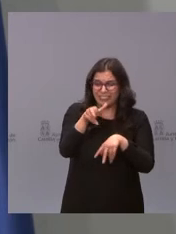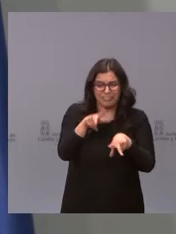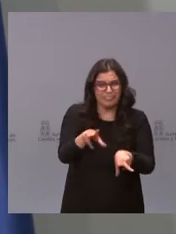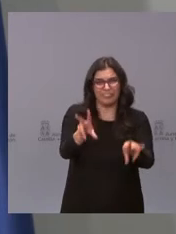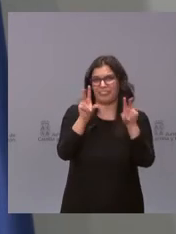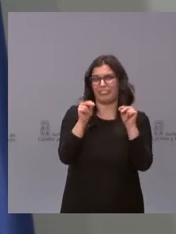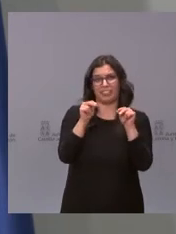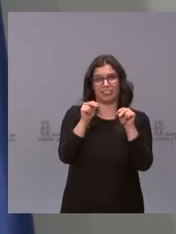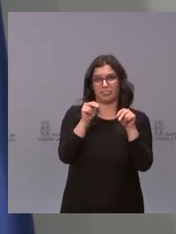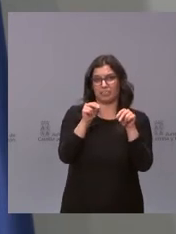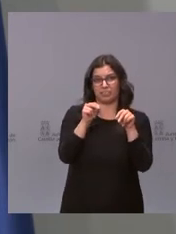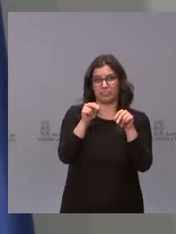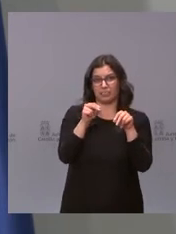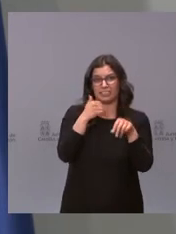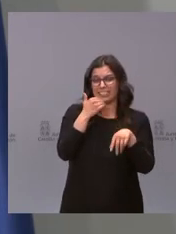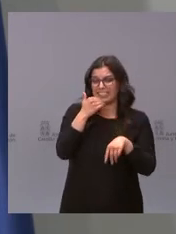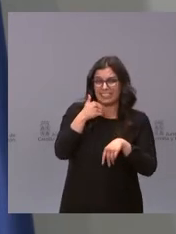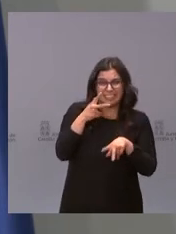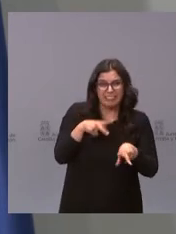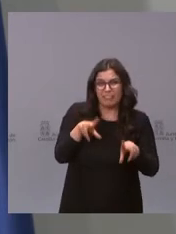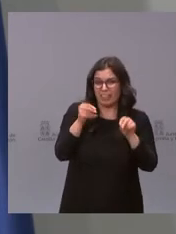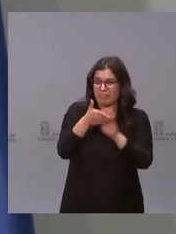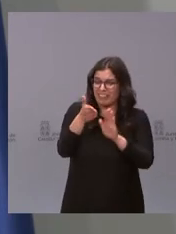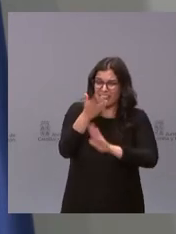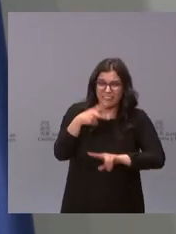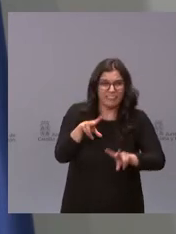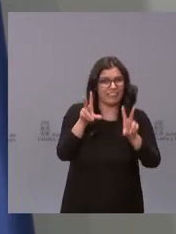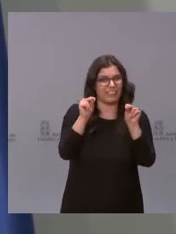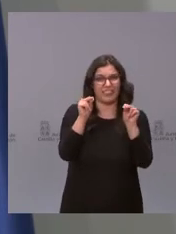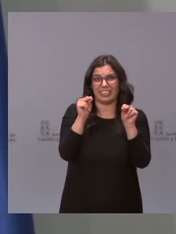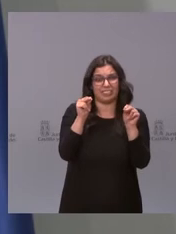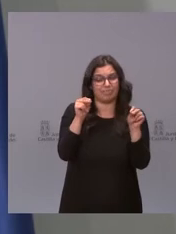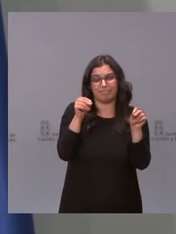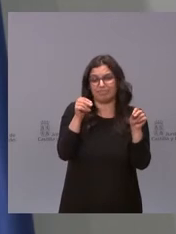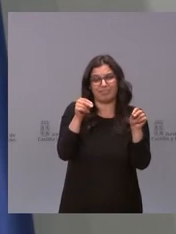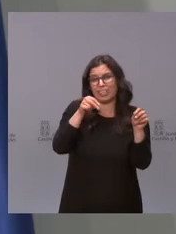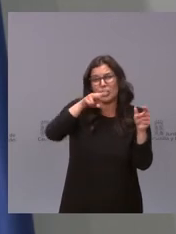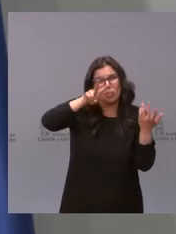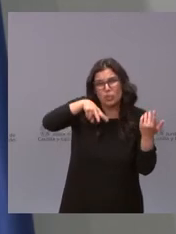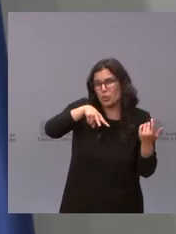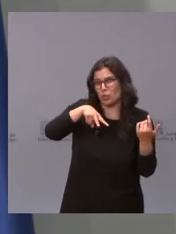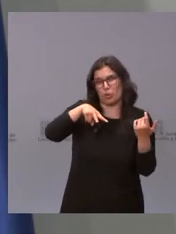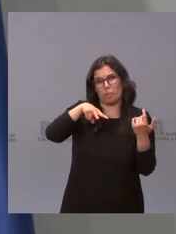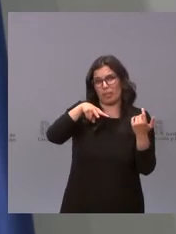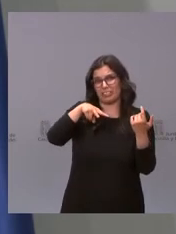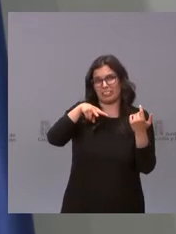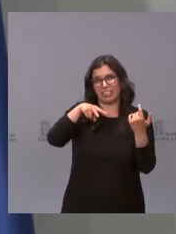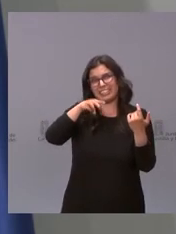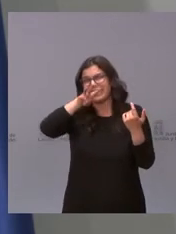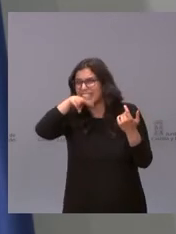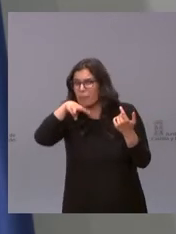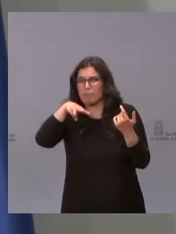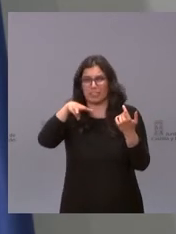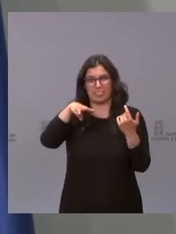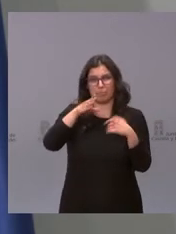nos queda prácticamente nada, estamos en la recta final, nos queda dos meses para estar en una situación, tres meses muchísimo